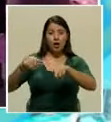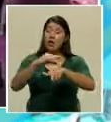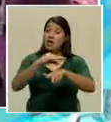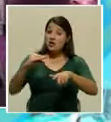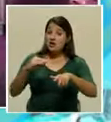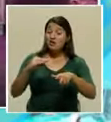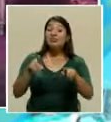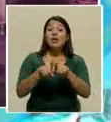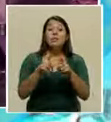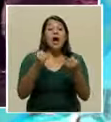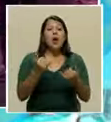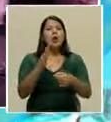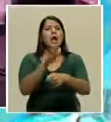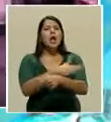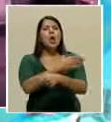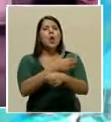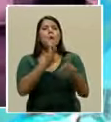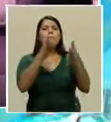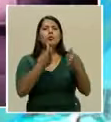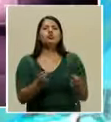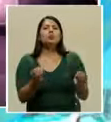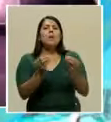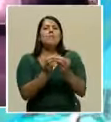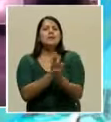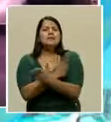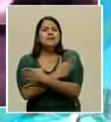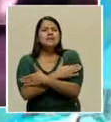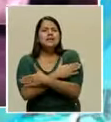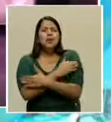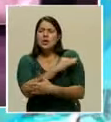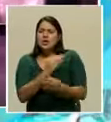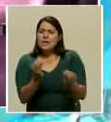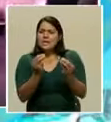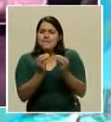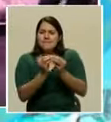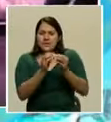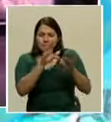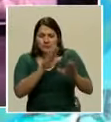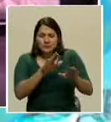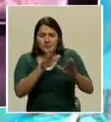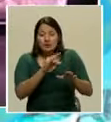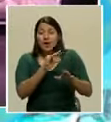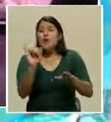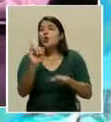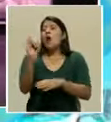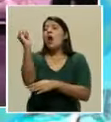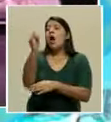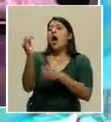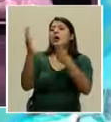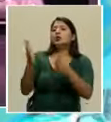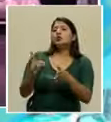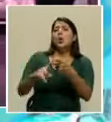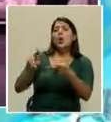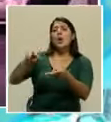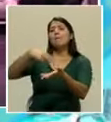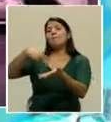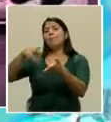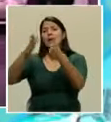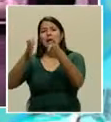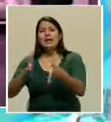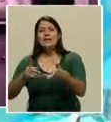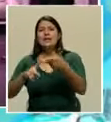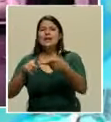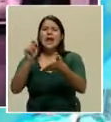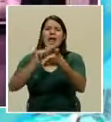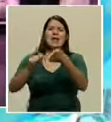músicos más queridos y más escuchados. Igual los actores, los bailarines, los